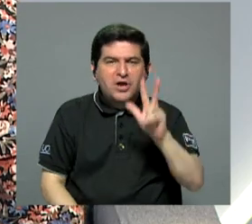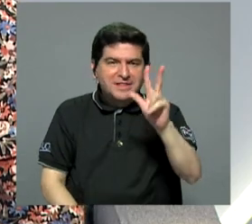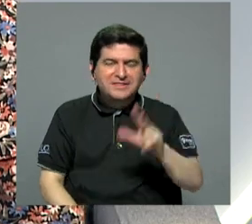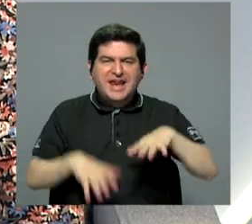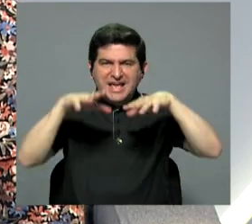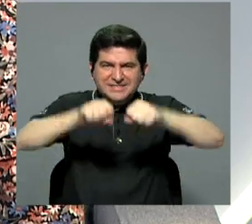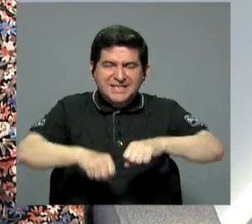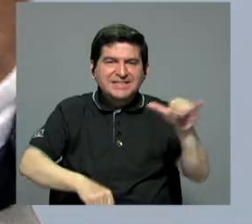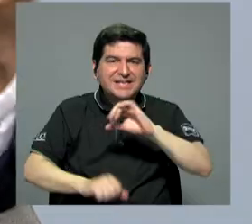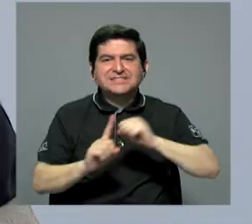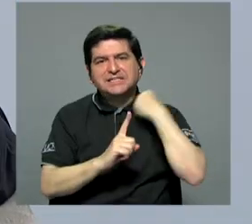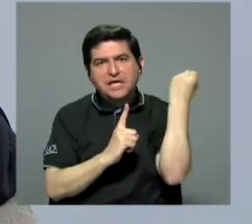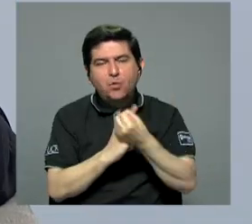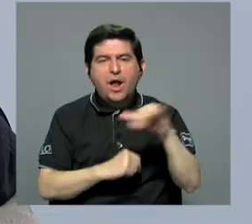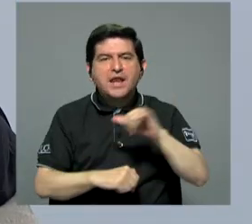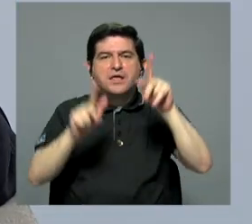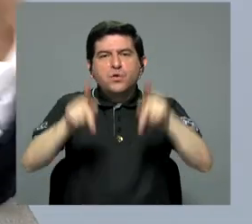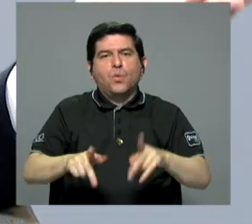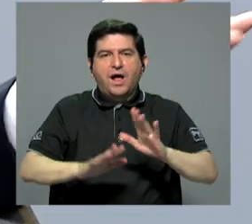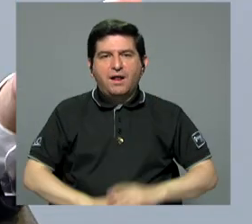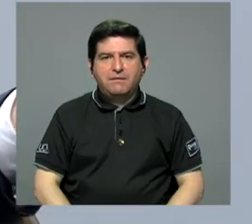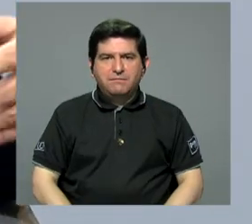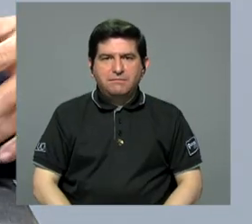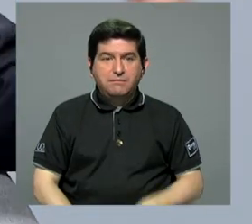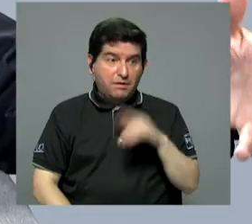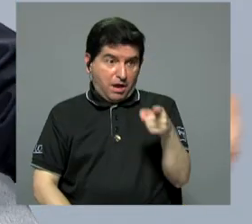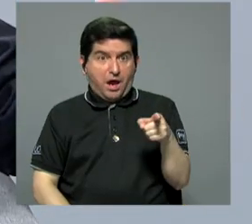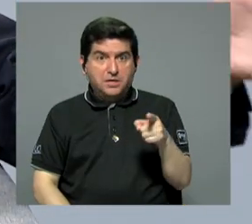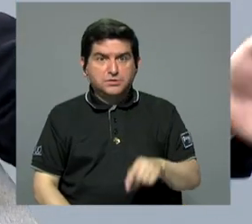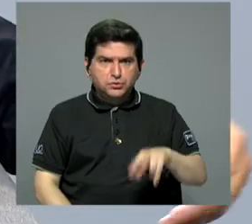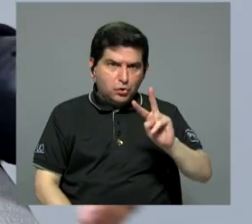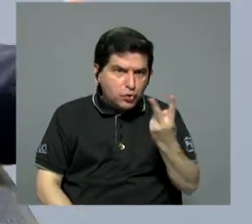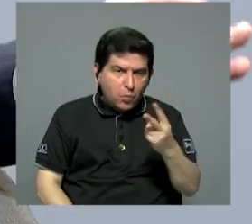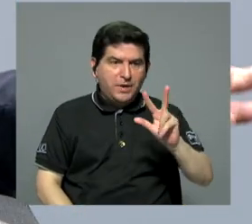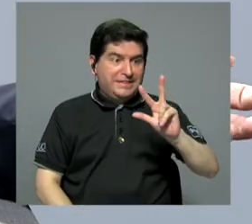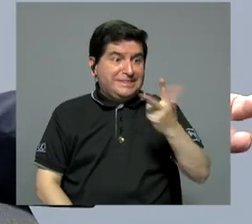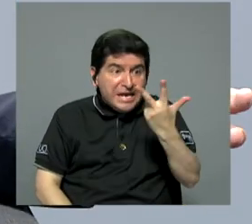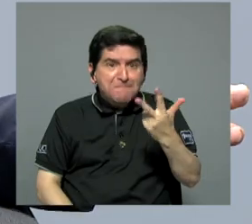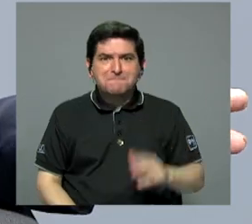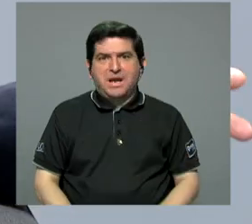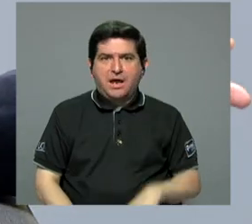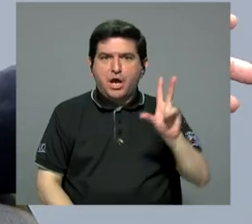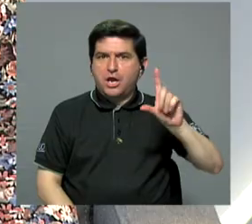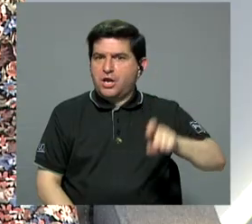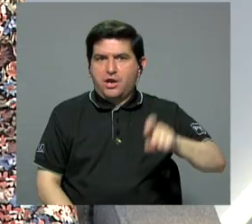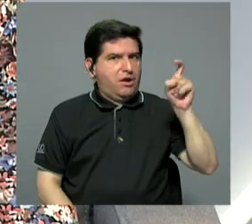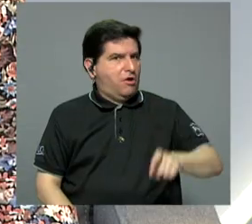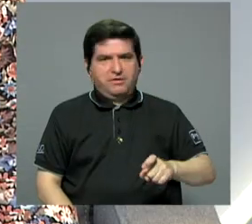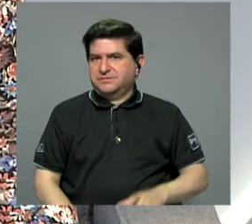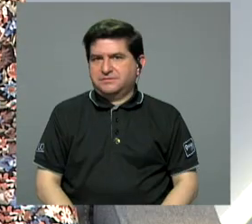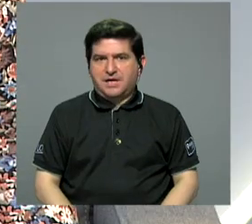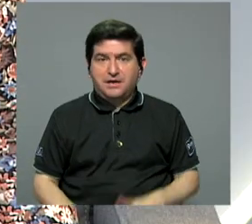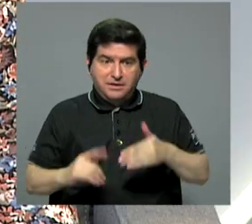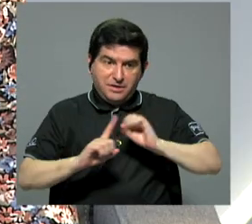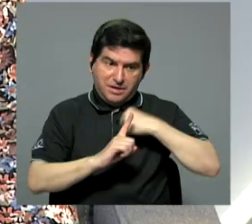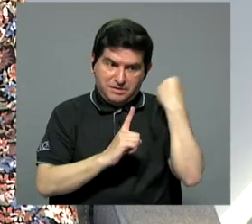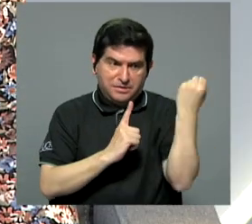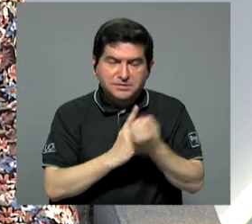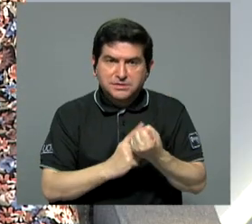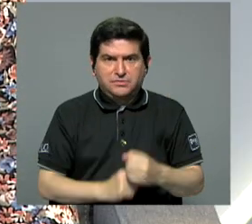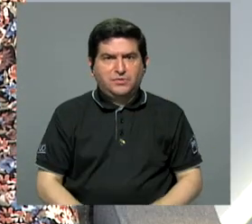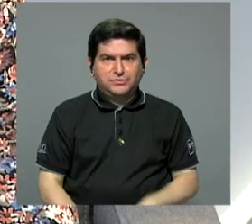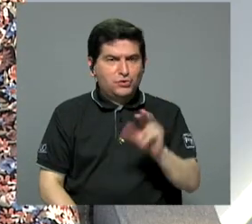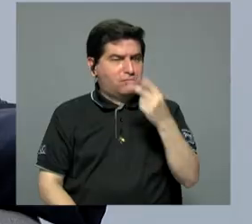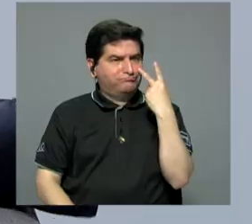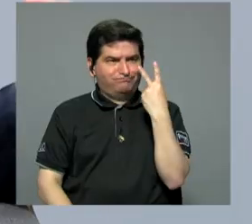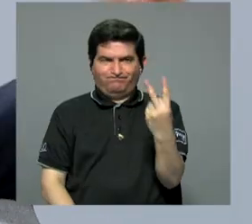consultas para la misma cosa, a la misma persona. Eso es no duplicidad, es triplicidad. Es innecesario en ese aspecto. Esos son aspectos, por ejemplo, que